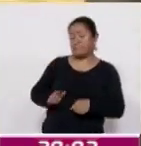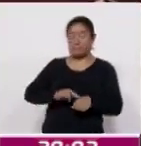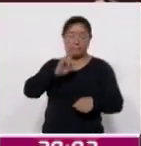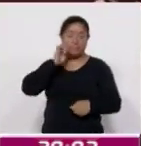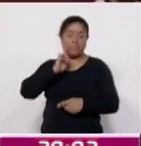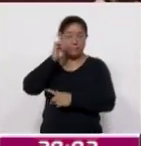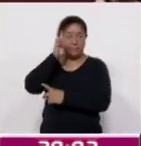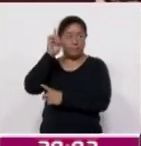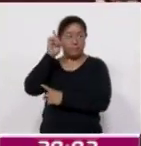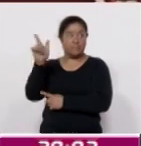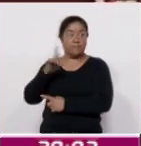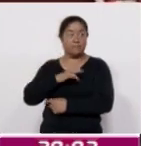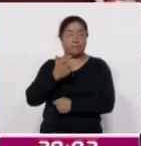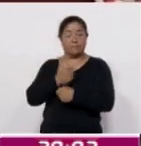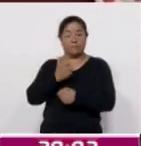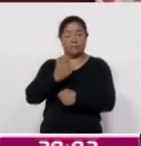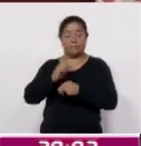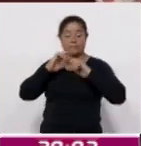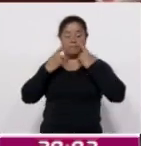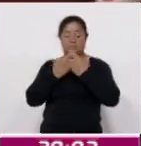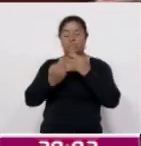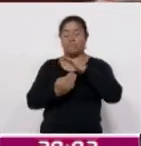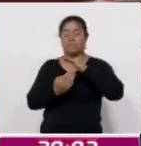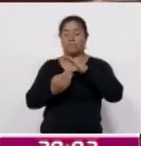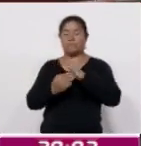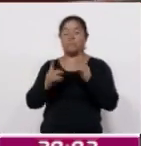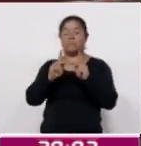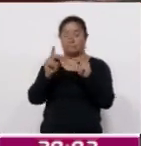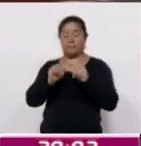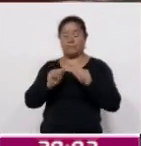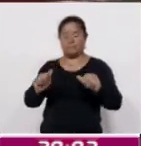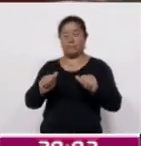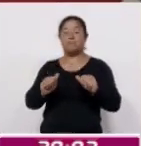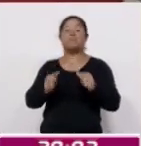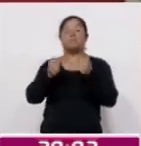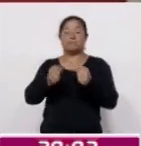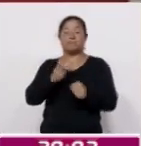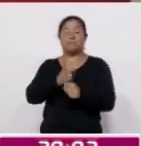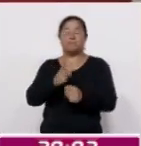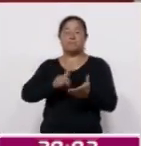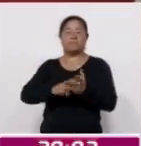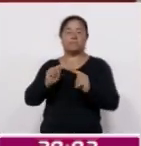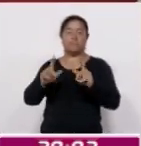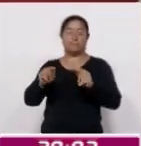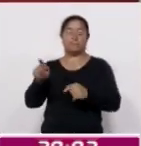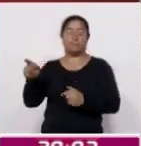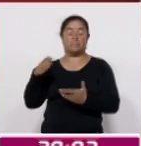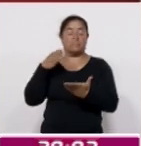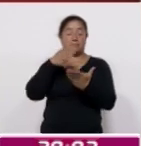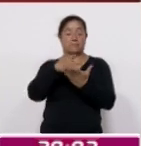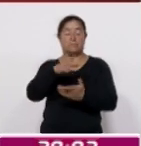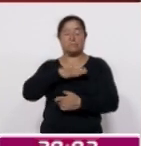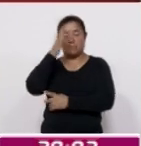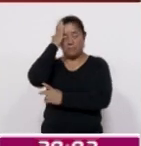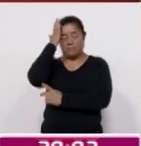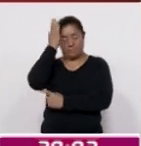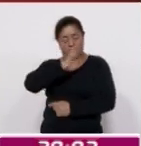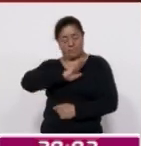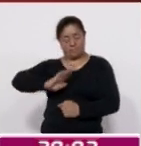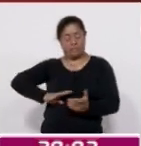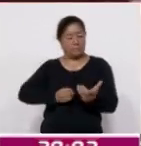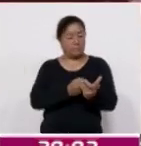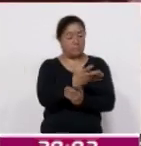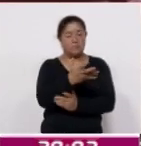Cisneros, presidió la séptima reunión de la Mesa Interregional para la Construcción de Paz y Seguridad del Estado, a la que asistieron autoridades municipales